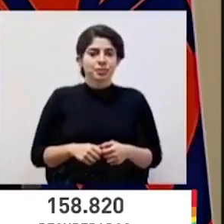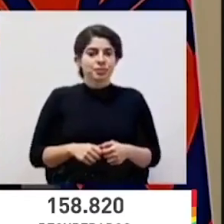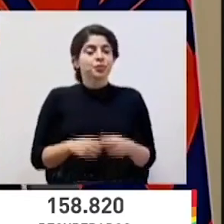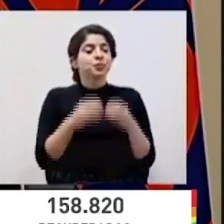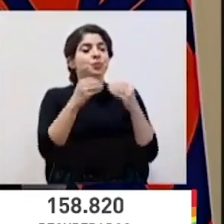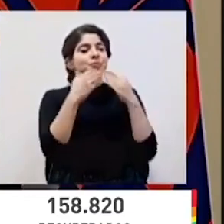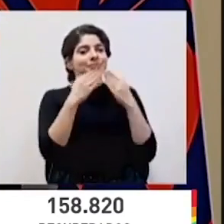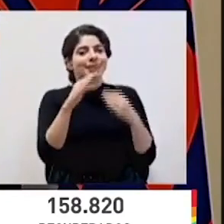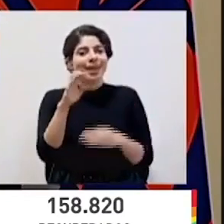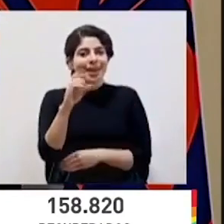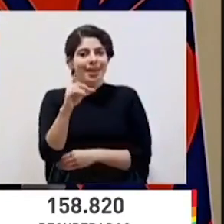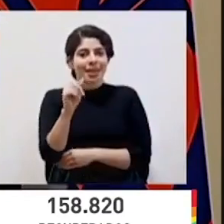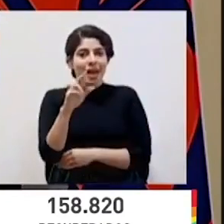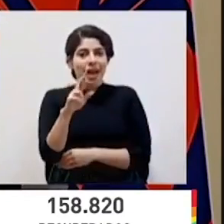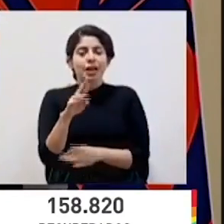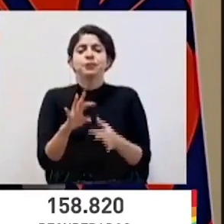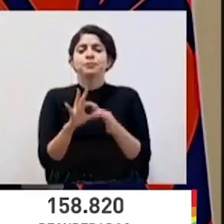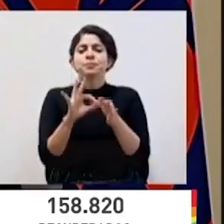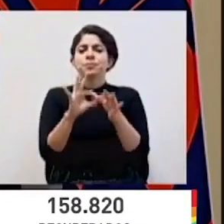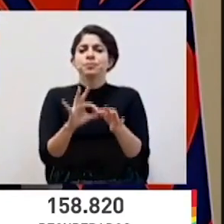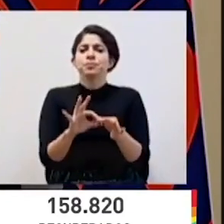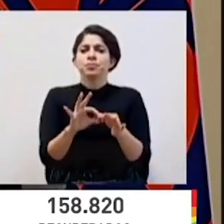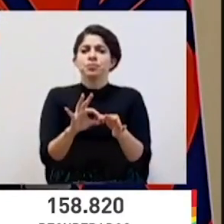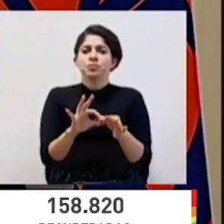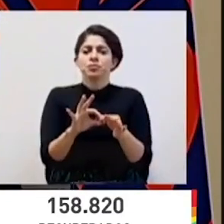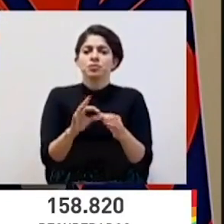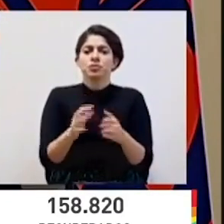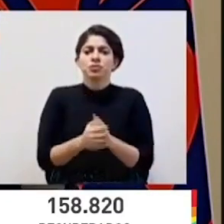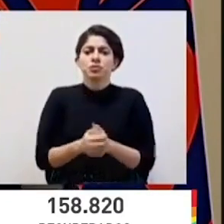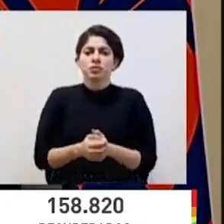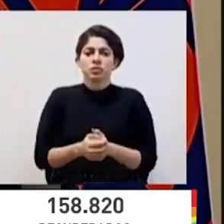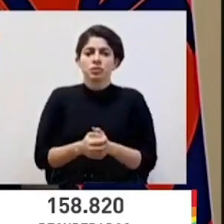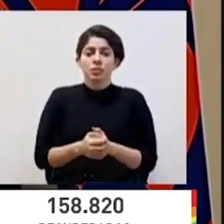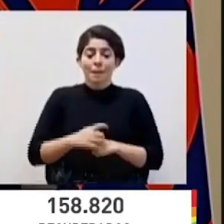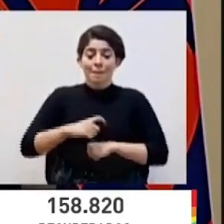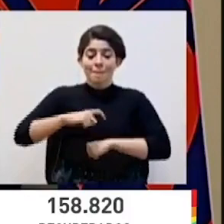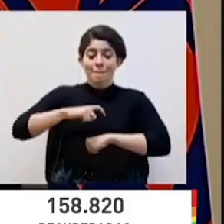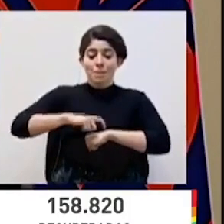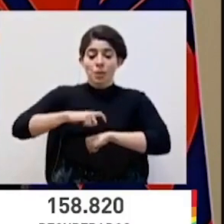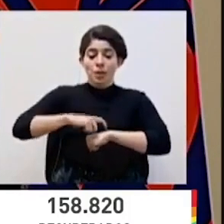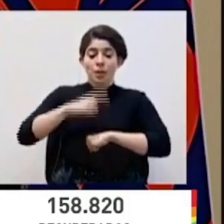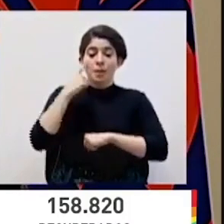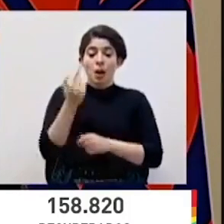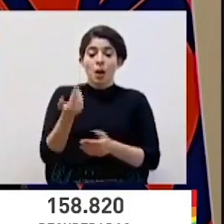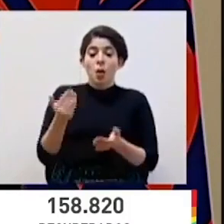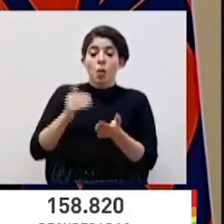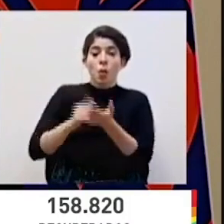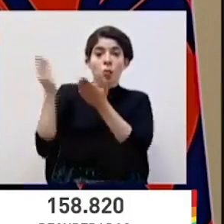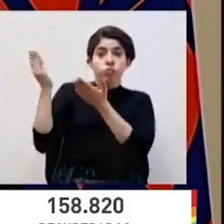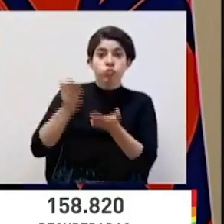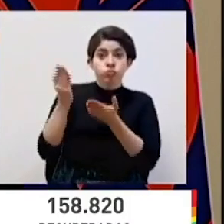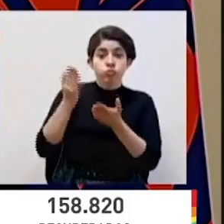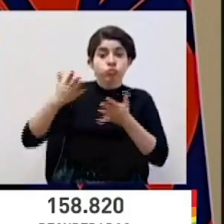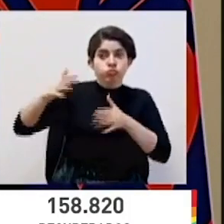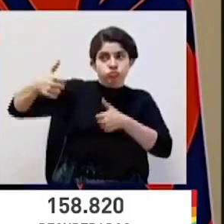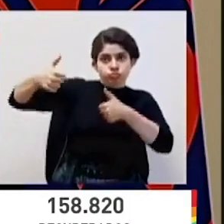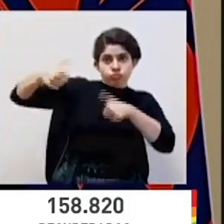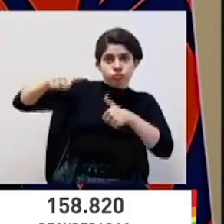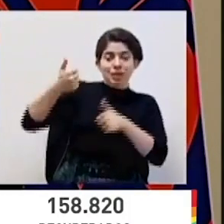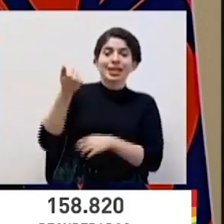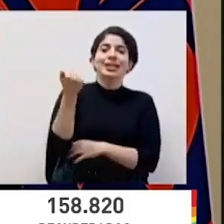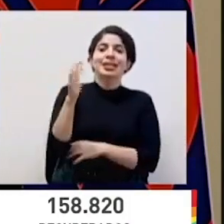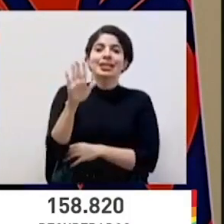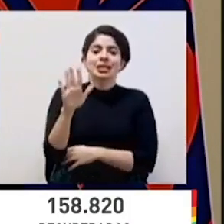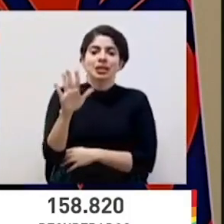Muchas gracias, don Edgar. En relación con el momento para reanudar los envíos de Pfizer, está pactado a partir del